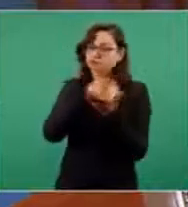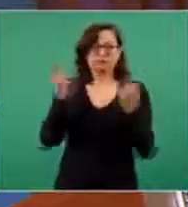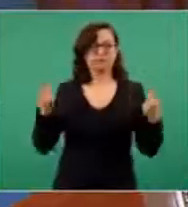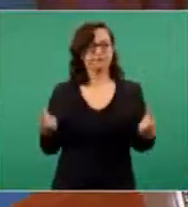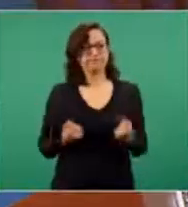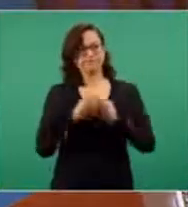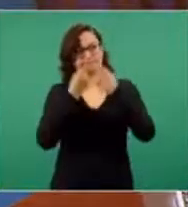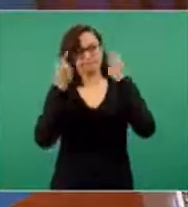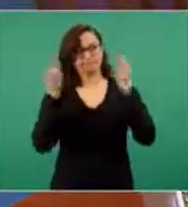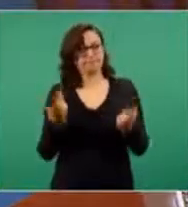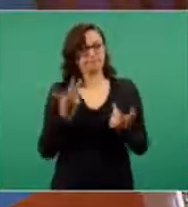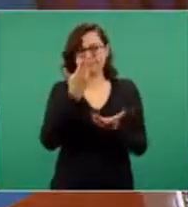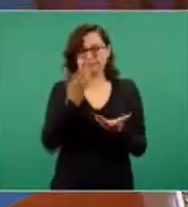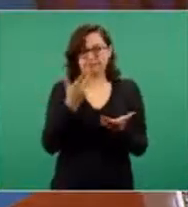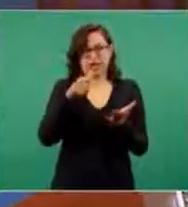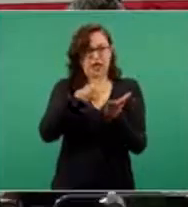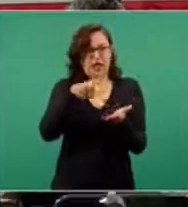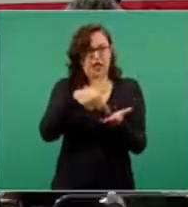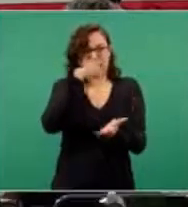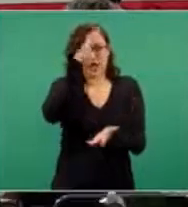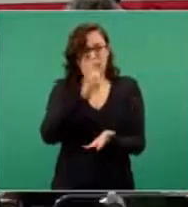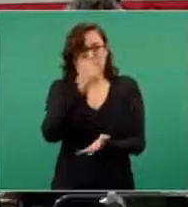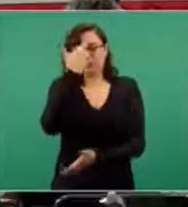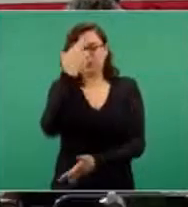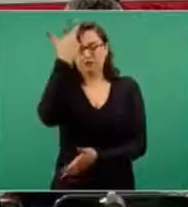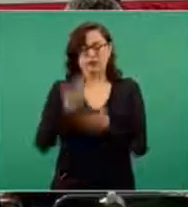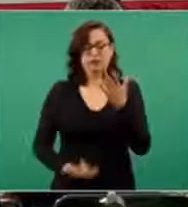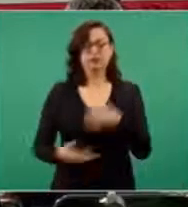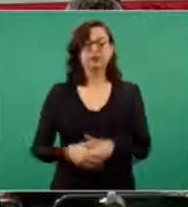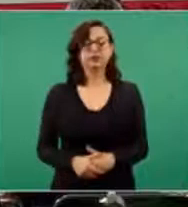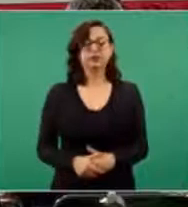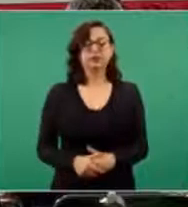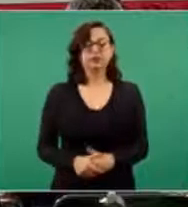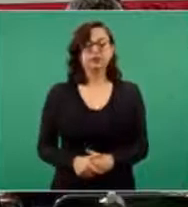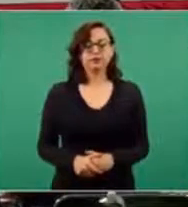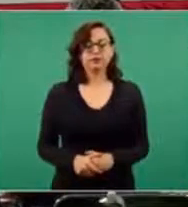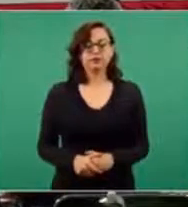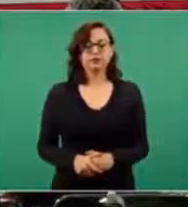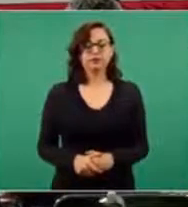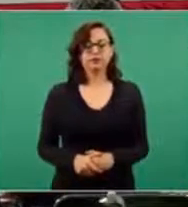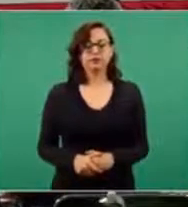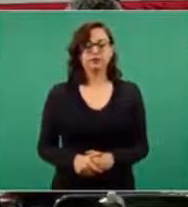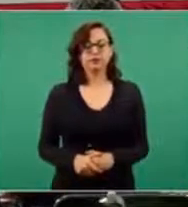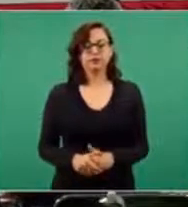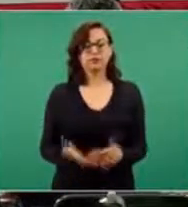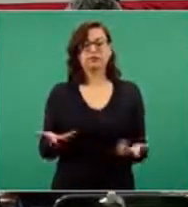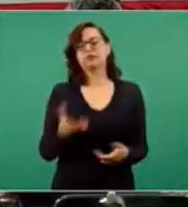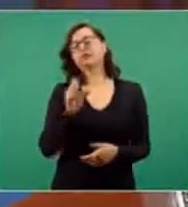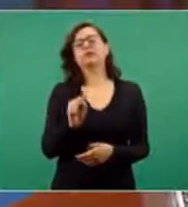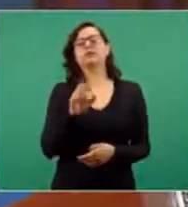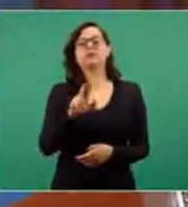con la administración del presidente Biden. La Secretaría de Relaciones Exteriores,